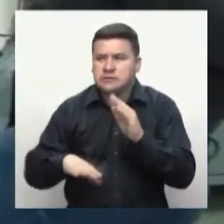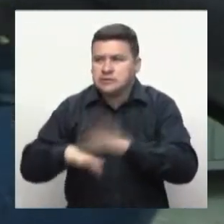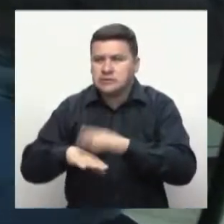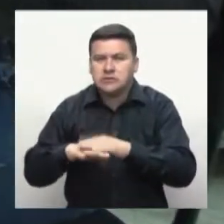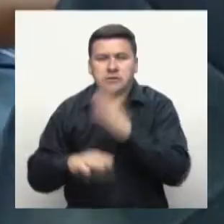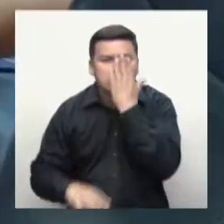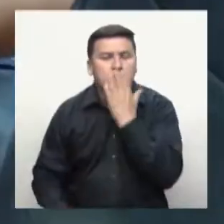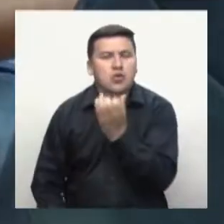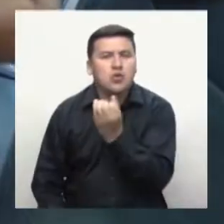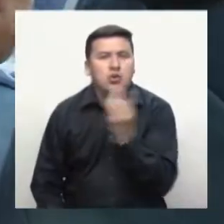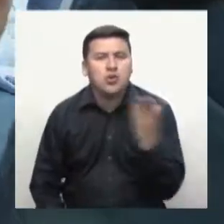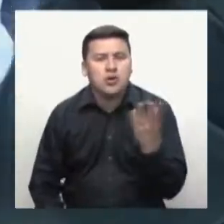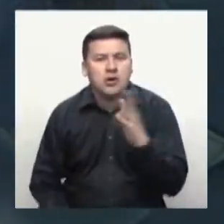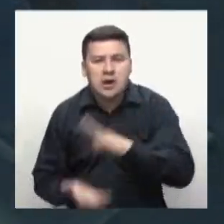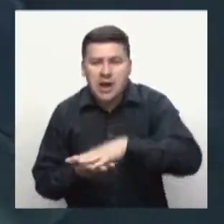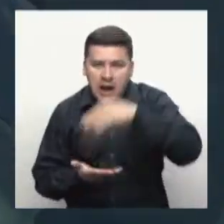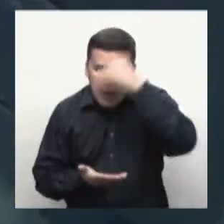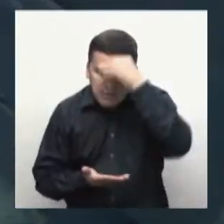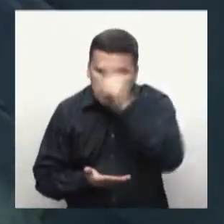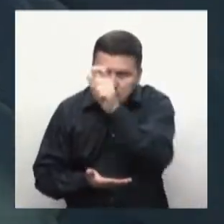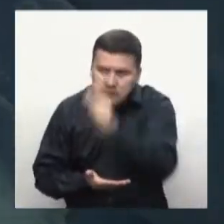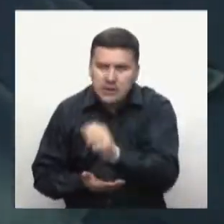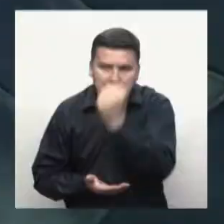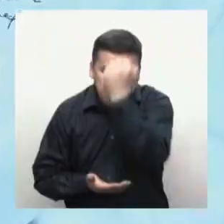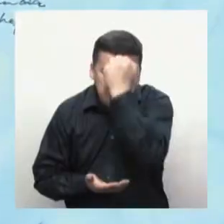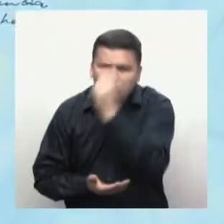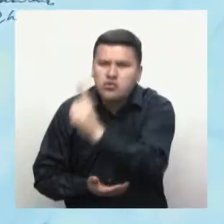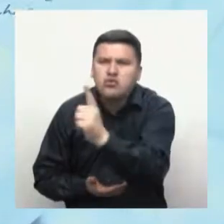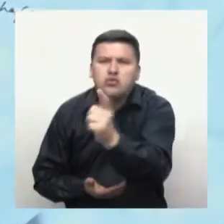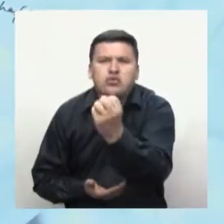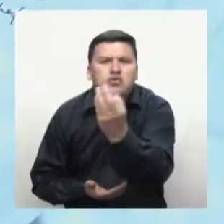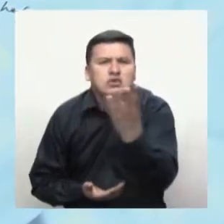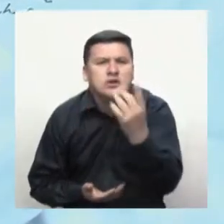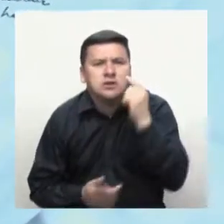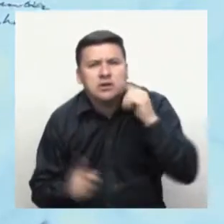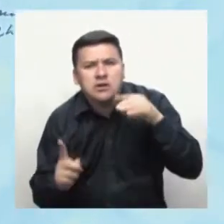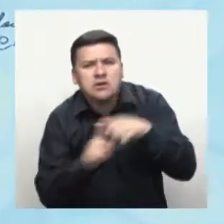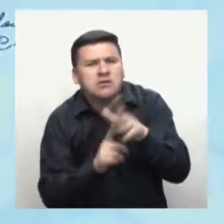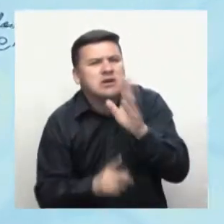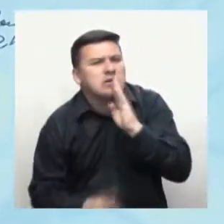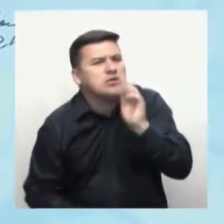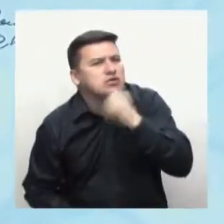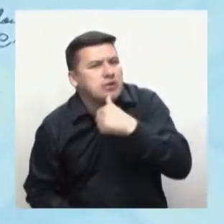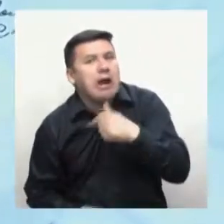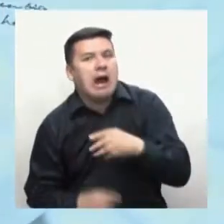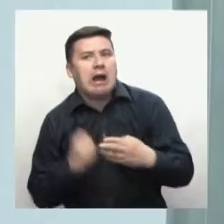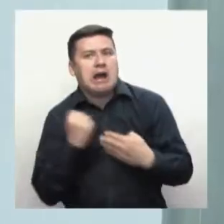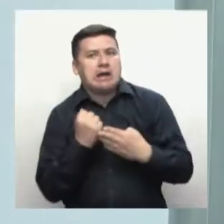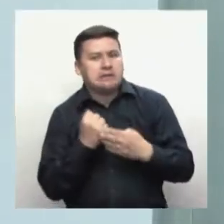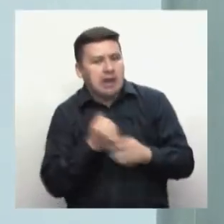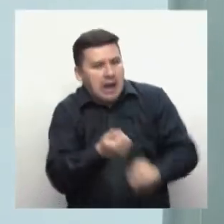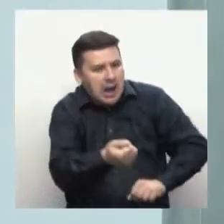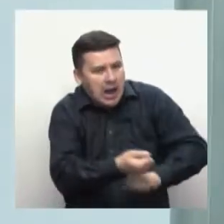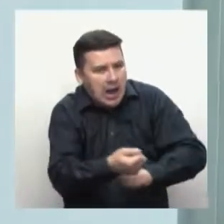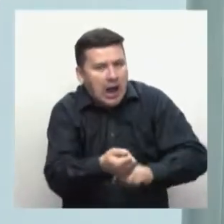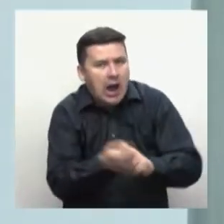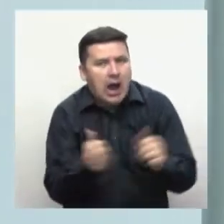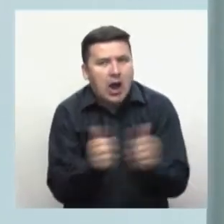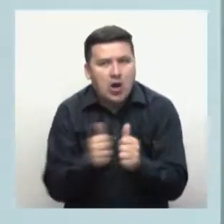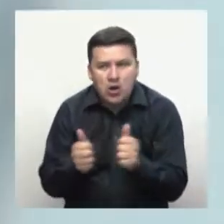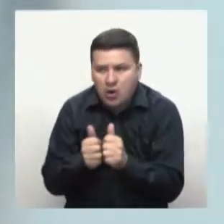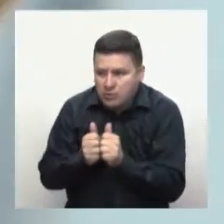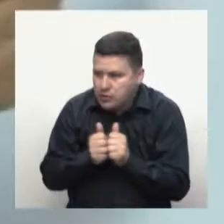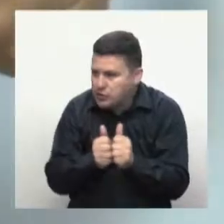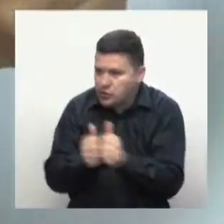afectados por los hechos ocurridos y finalmente brindarles acompañamiento a través de las oficinas de bienestar al aprendiz y los grupos de voluntariados